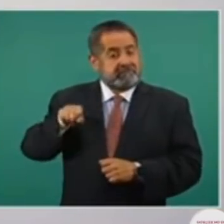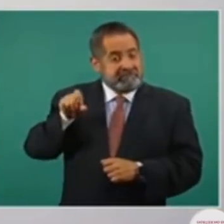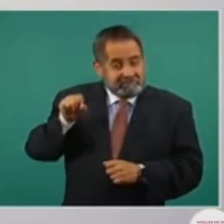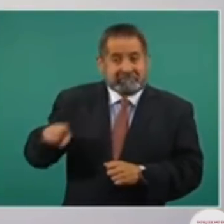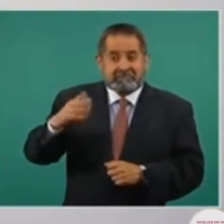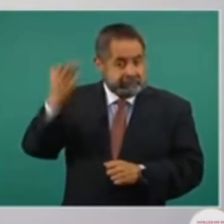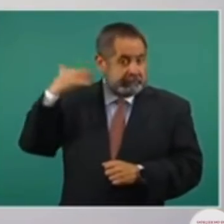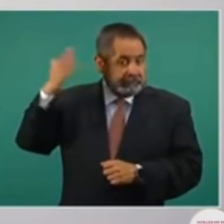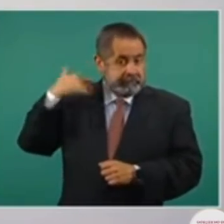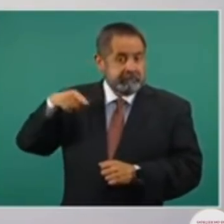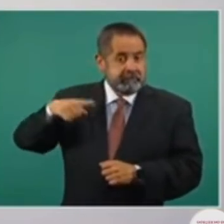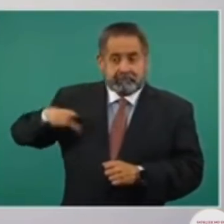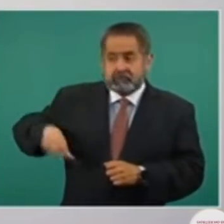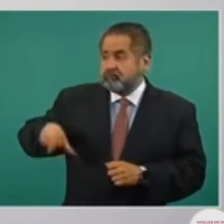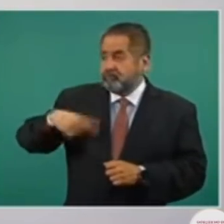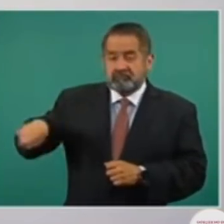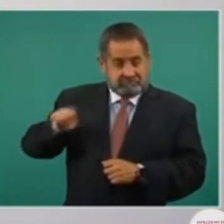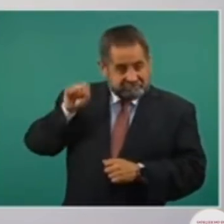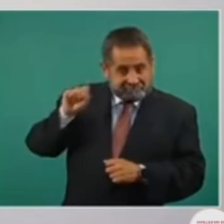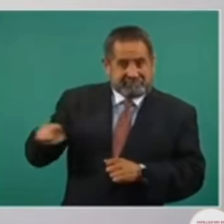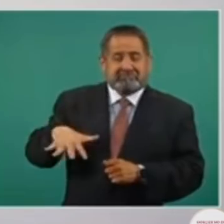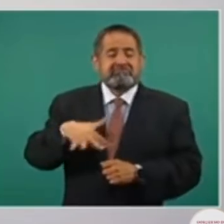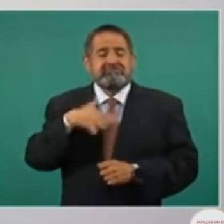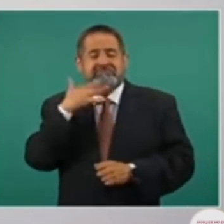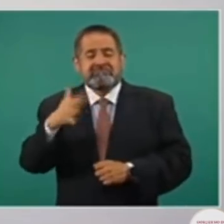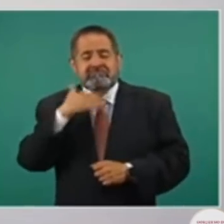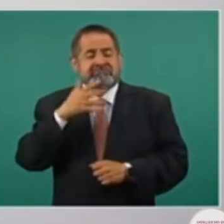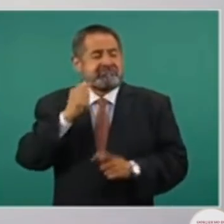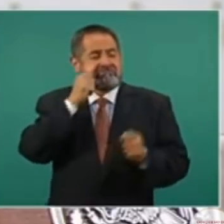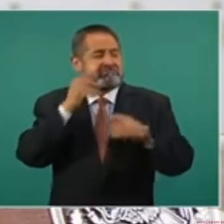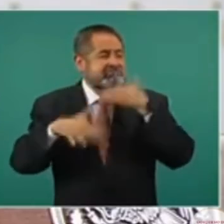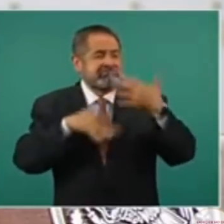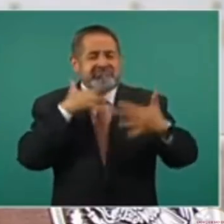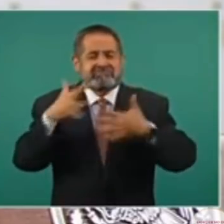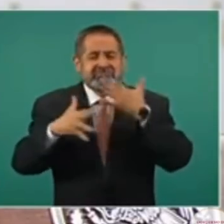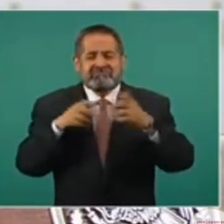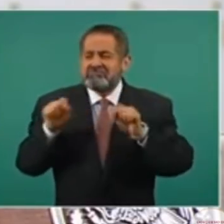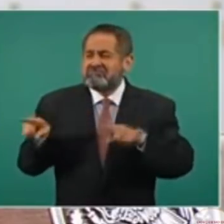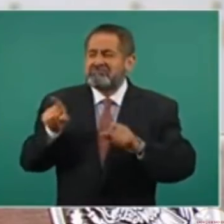promotor de la corrupción.